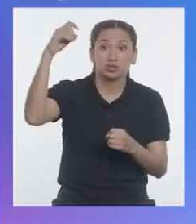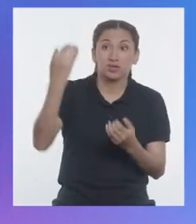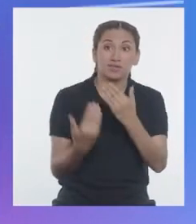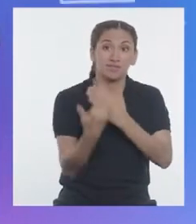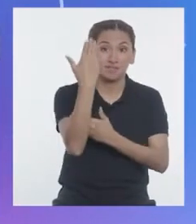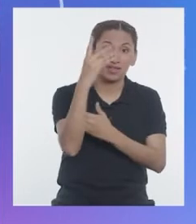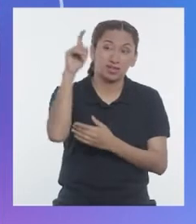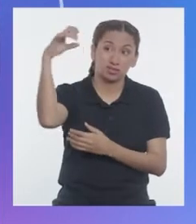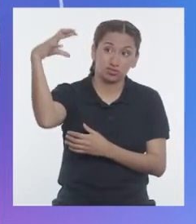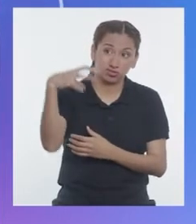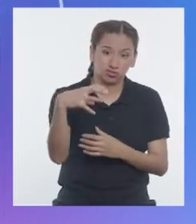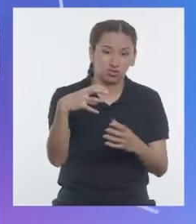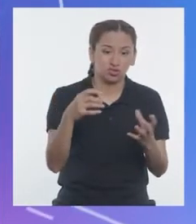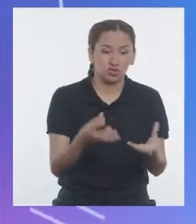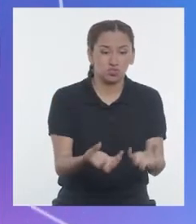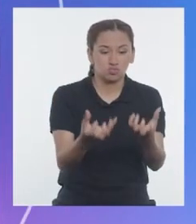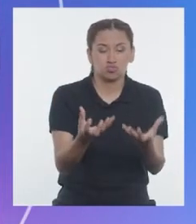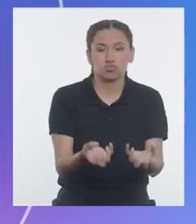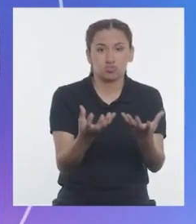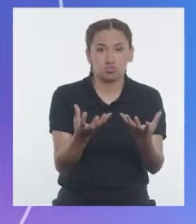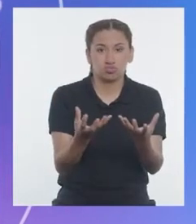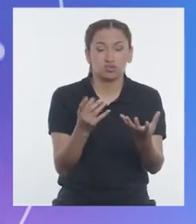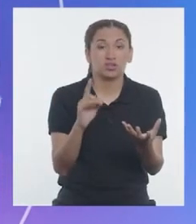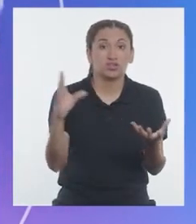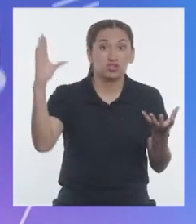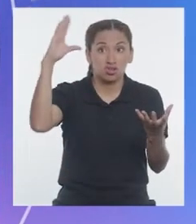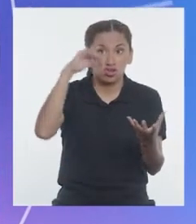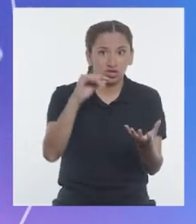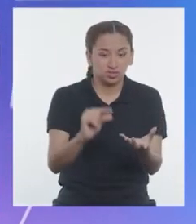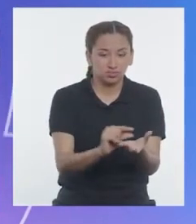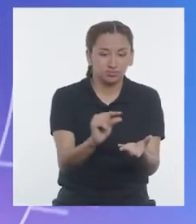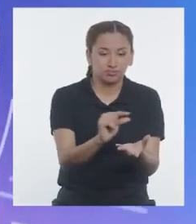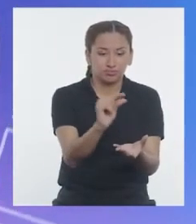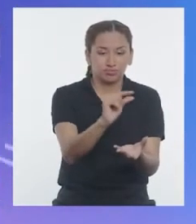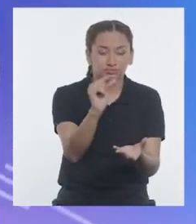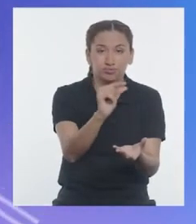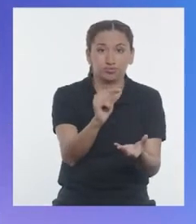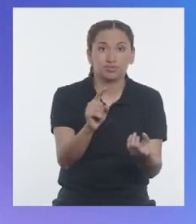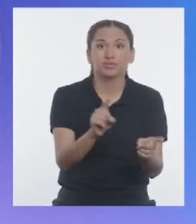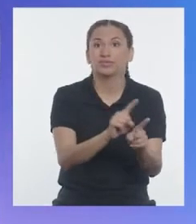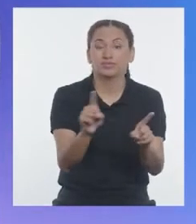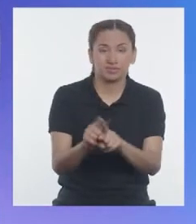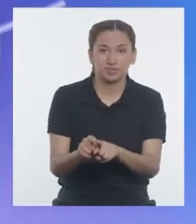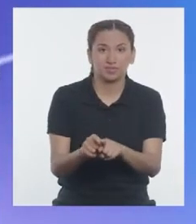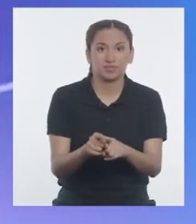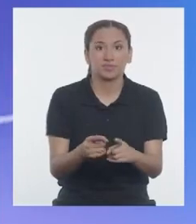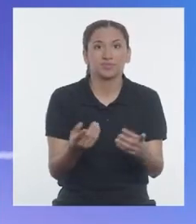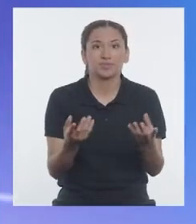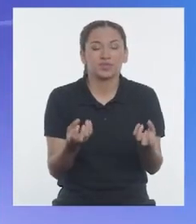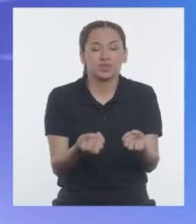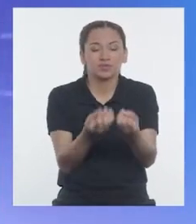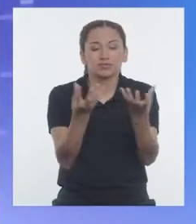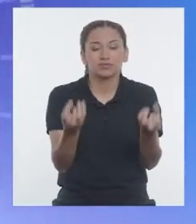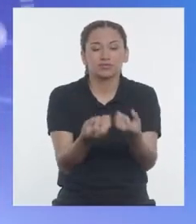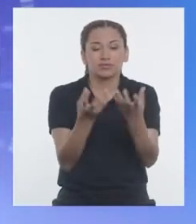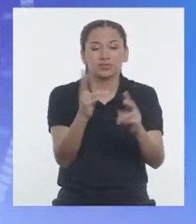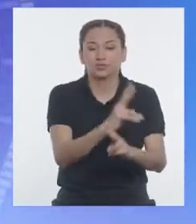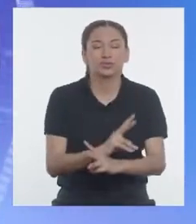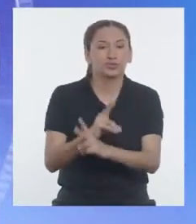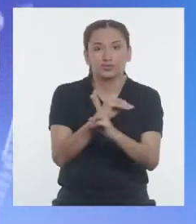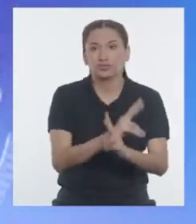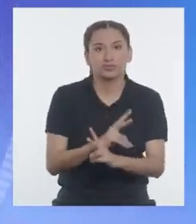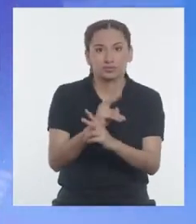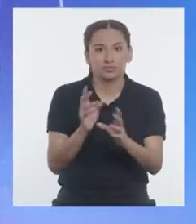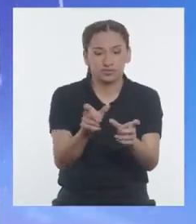del sol durante el día para las plataformas de cultivo y lo transmite durante la noche. ¡Sí!